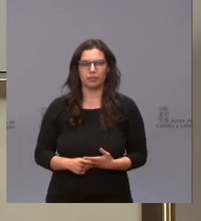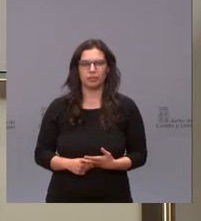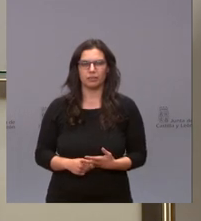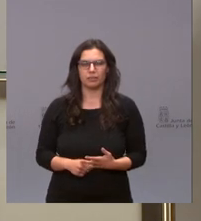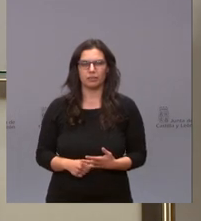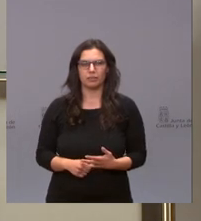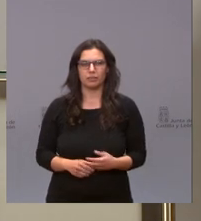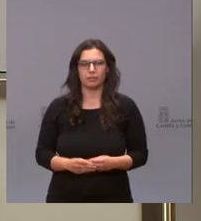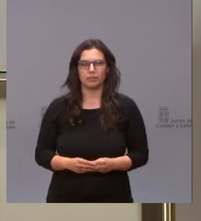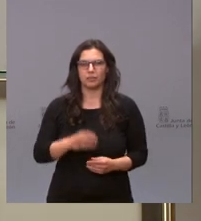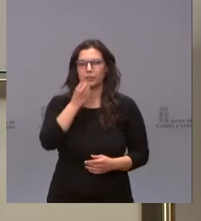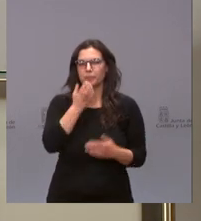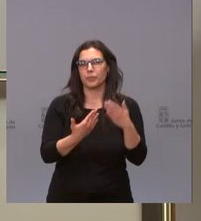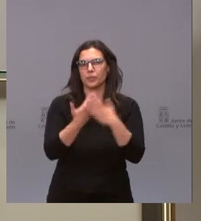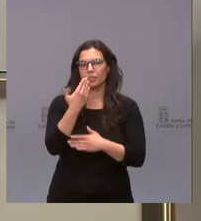Buenos días.